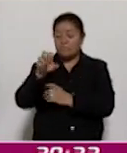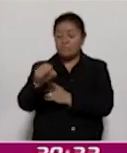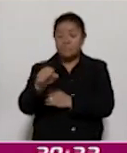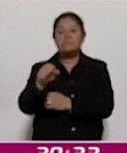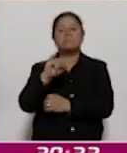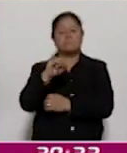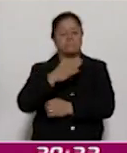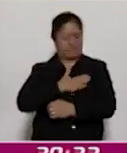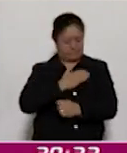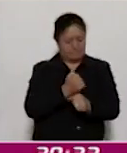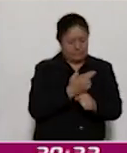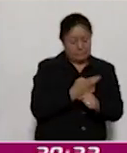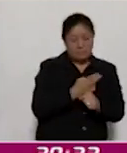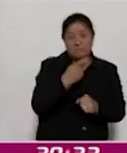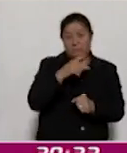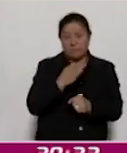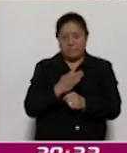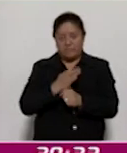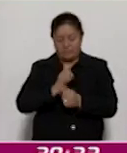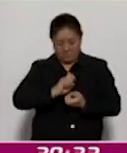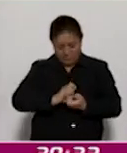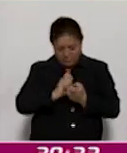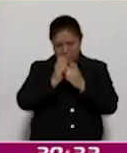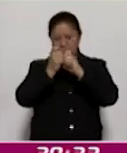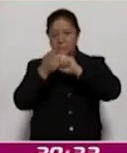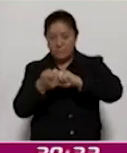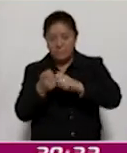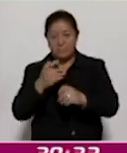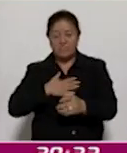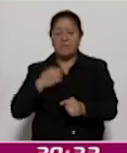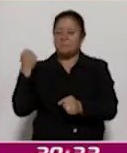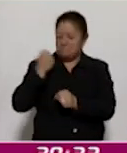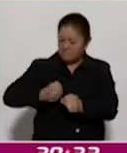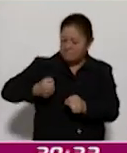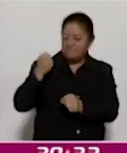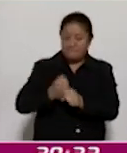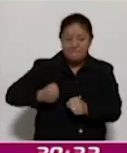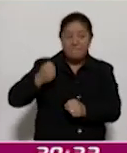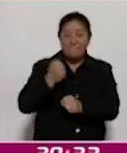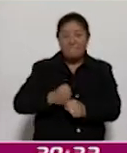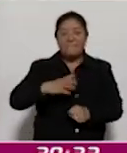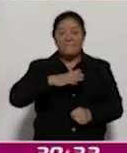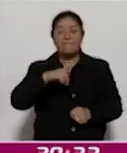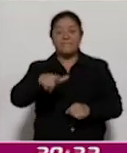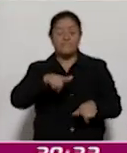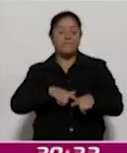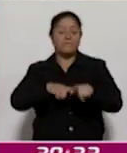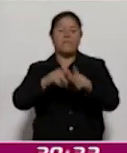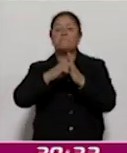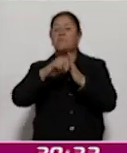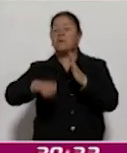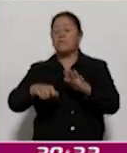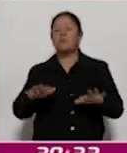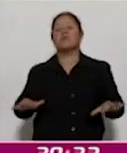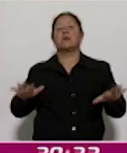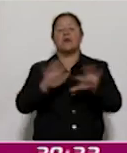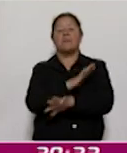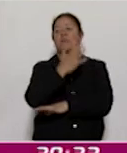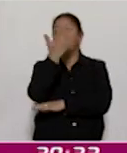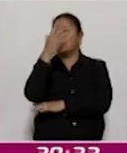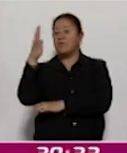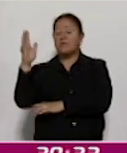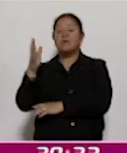Secretaría, pero en esta transversalidad de la que, insisto, estamos llevando a cabo, por ejemplo, en materia de cambio climático, una comisión